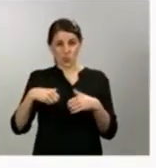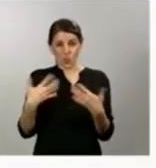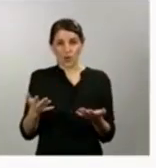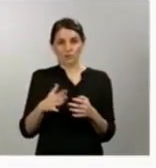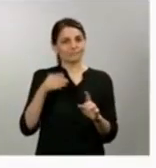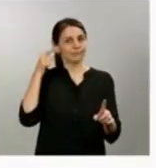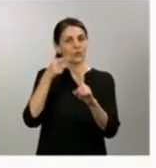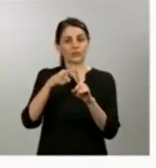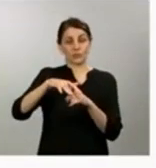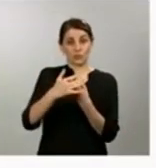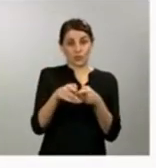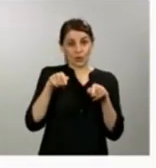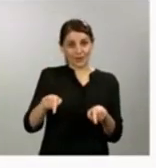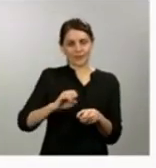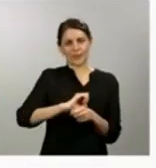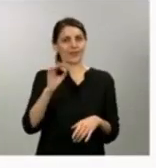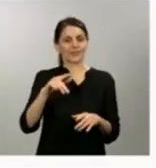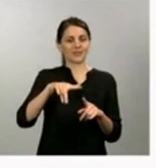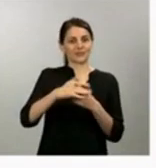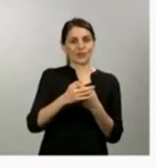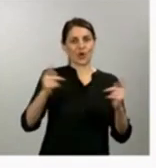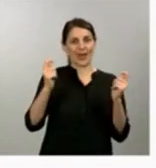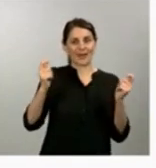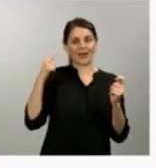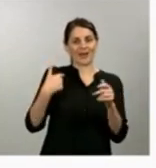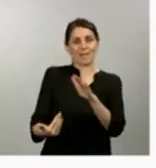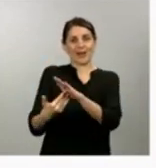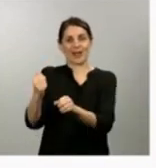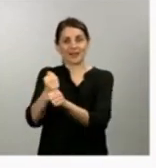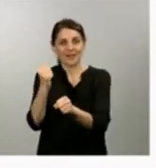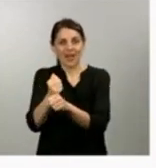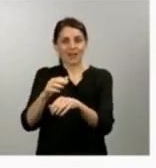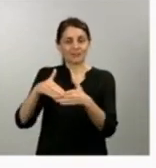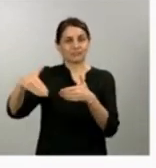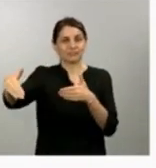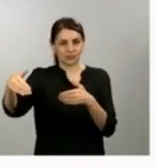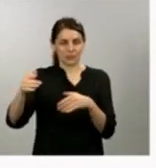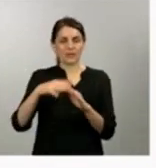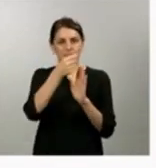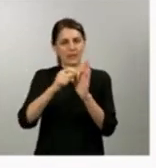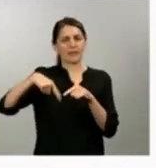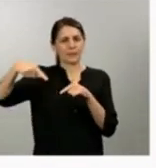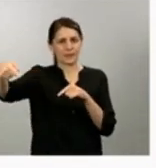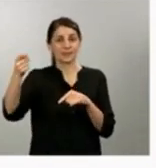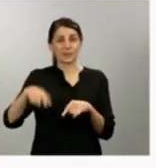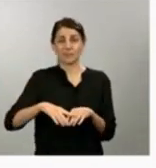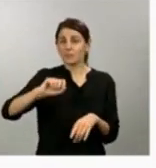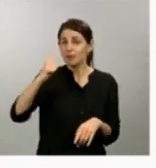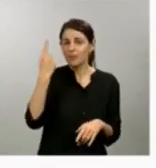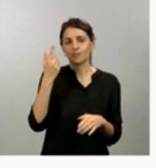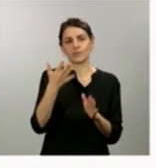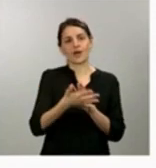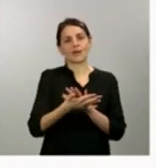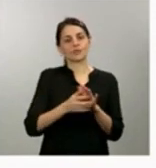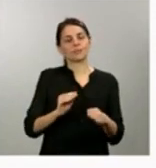aguda. En primer lugar, me voy a referir a la prestación extraordinaria para los autónomos. Como saben,